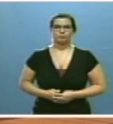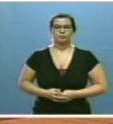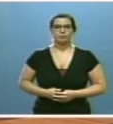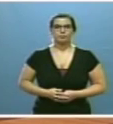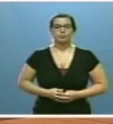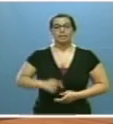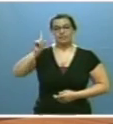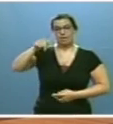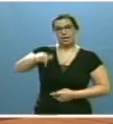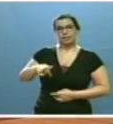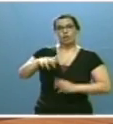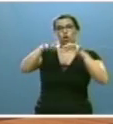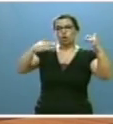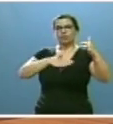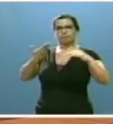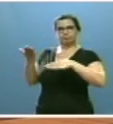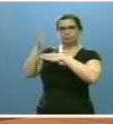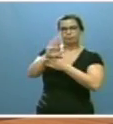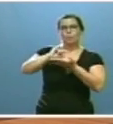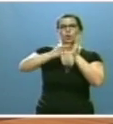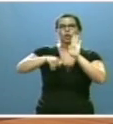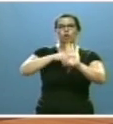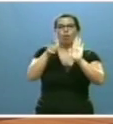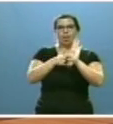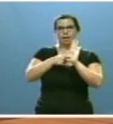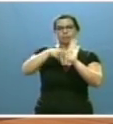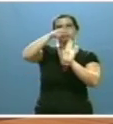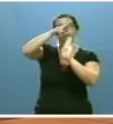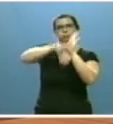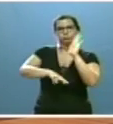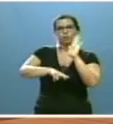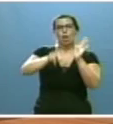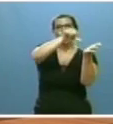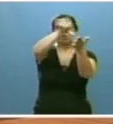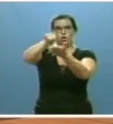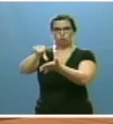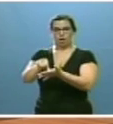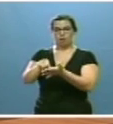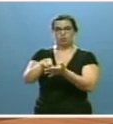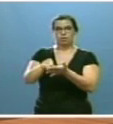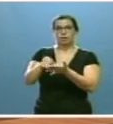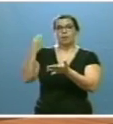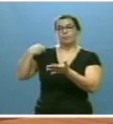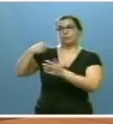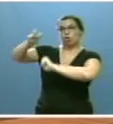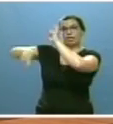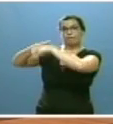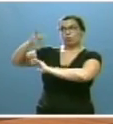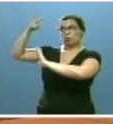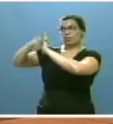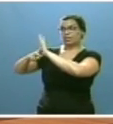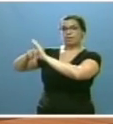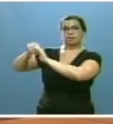remitirá también a estas Cortes un proyecto de ley de régimen local adaptado a las últimas reformas normativas en la materia